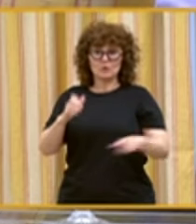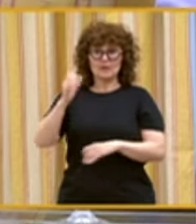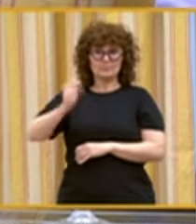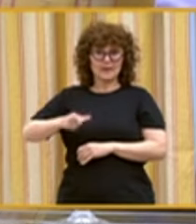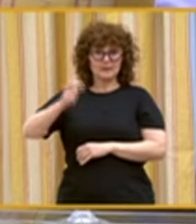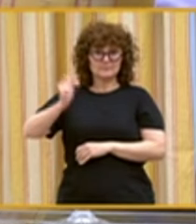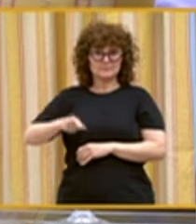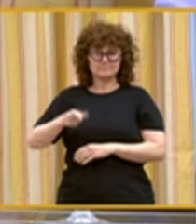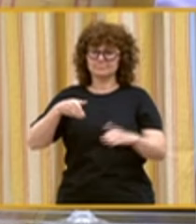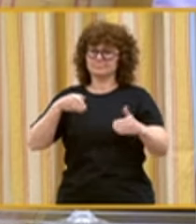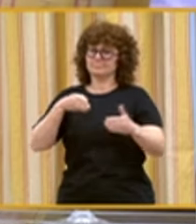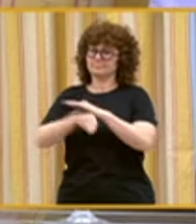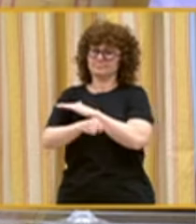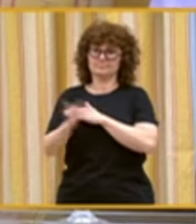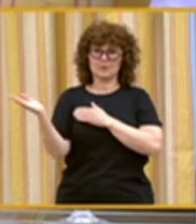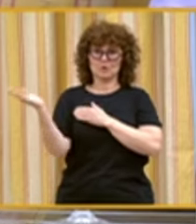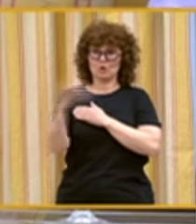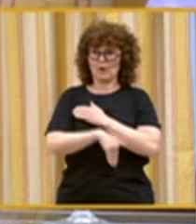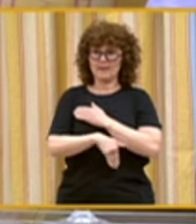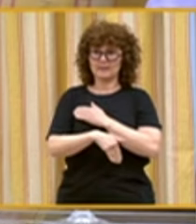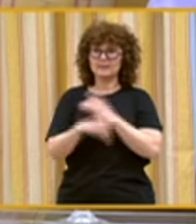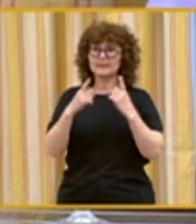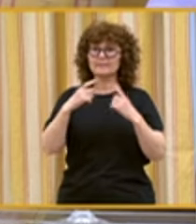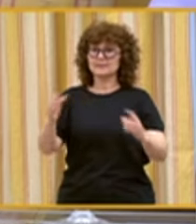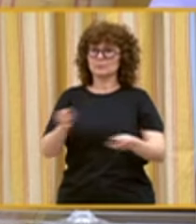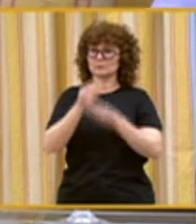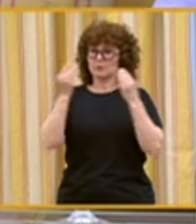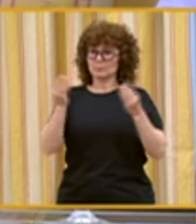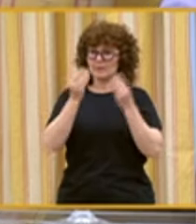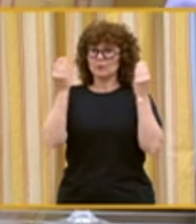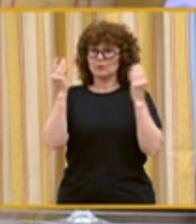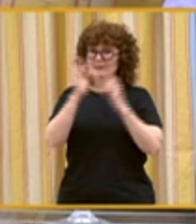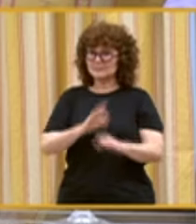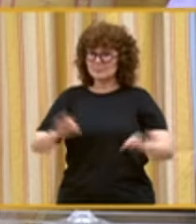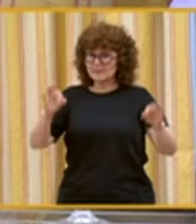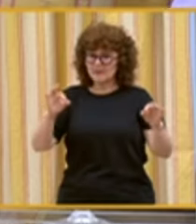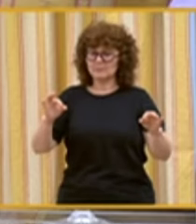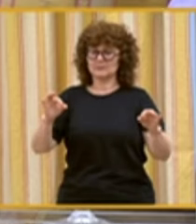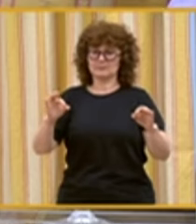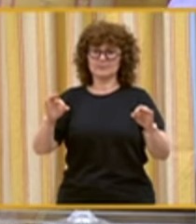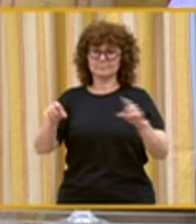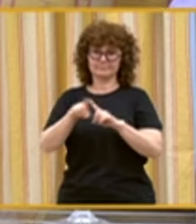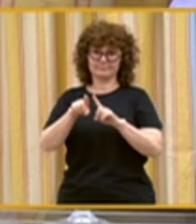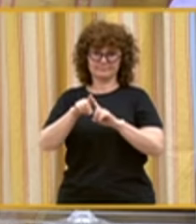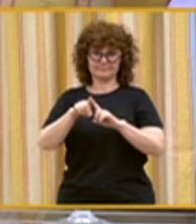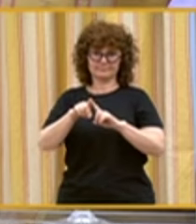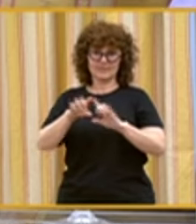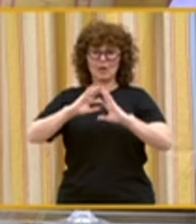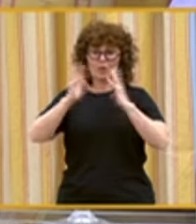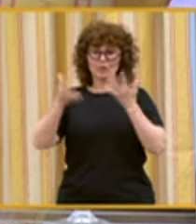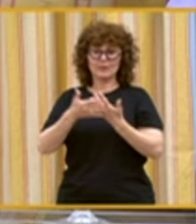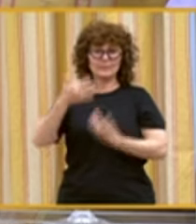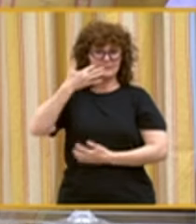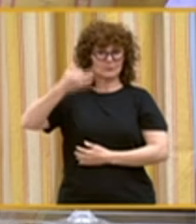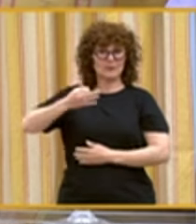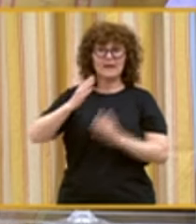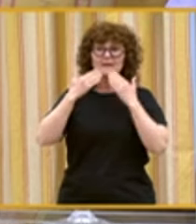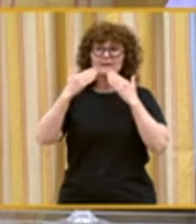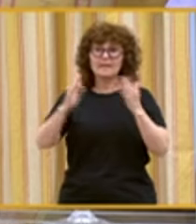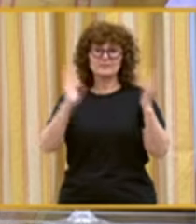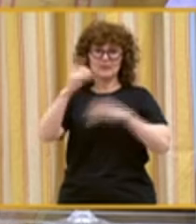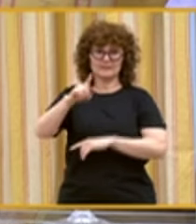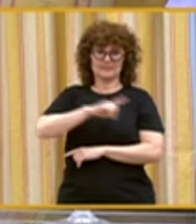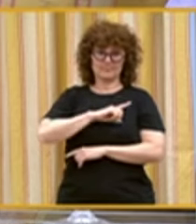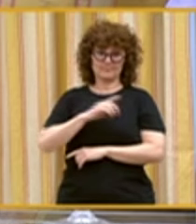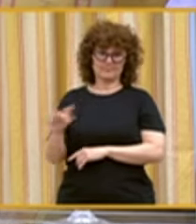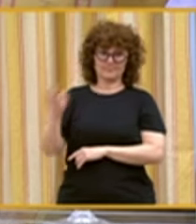casos, no es accesible. Necesitamos formación, especialmente en ciberseguridad. Gracias por su atención y pediría